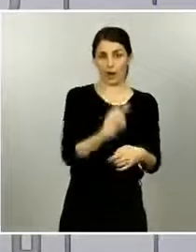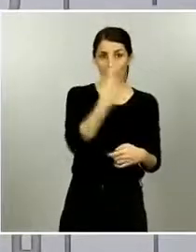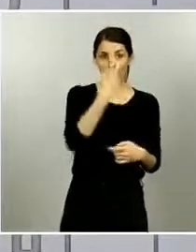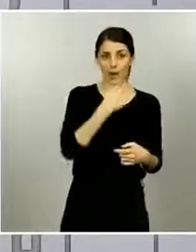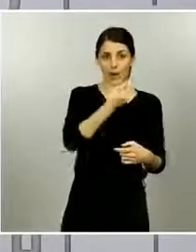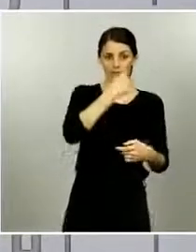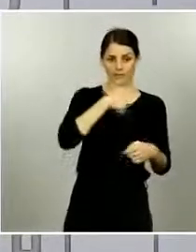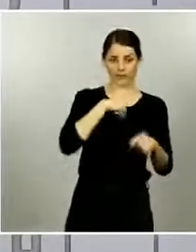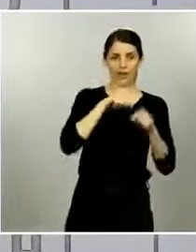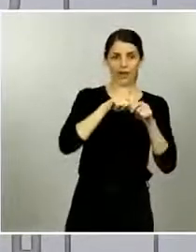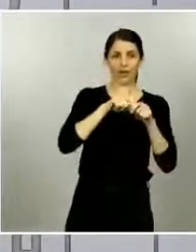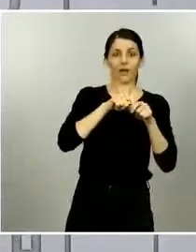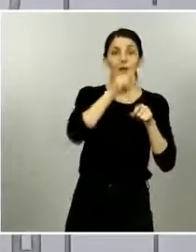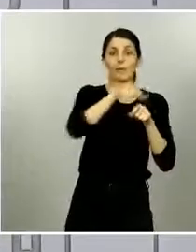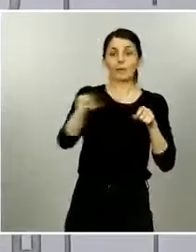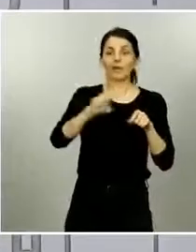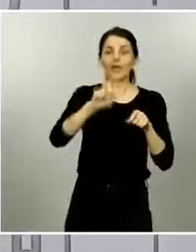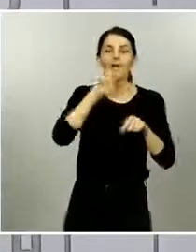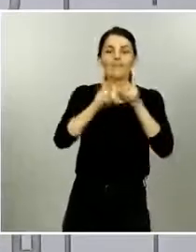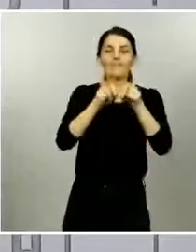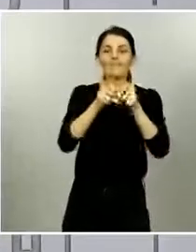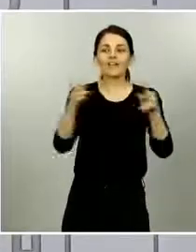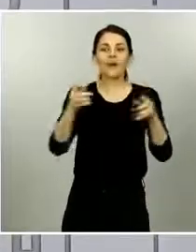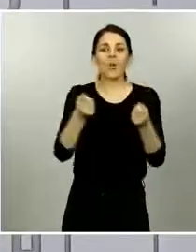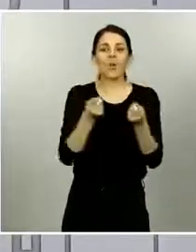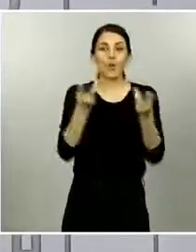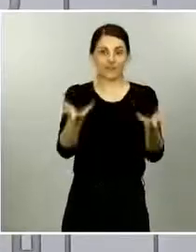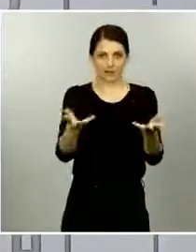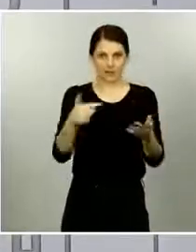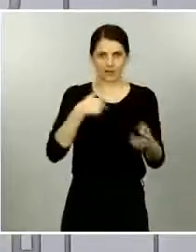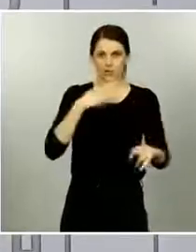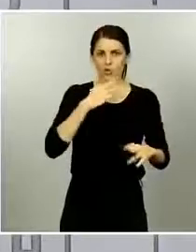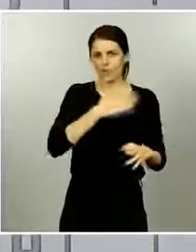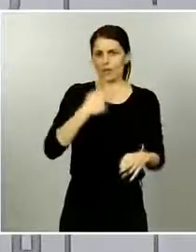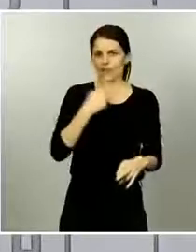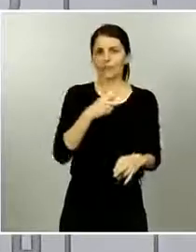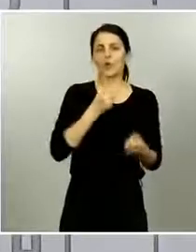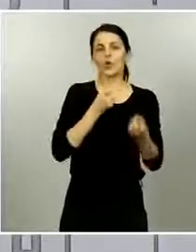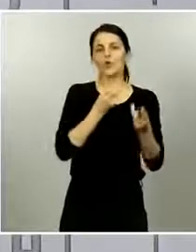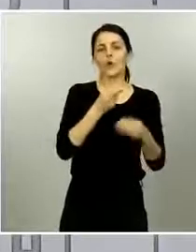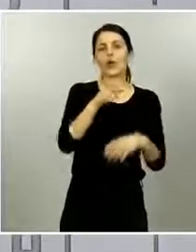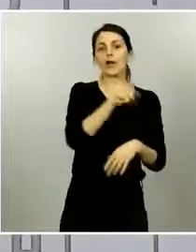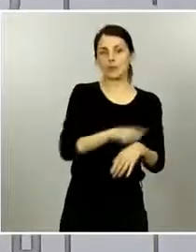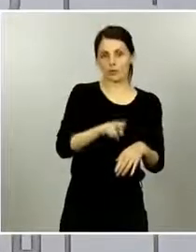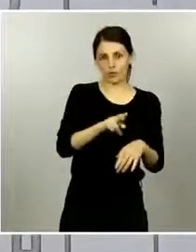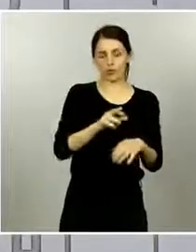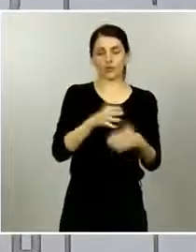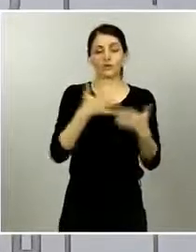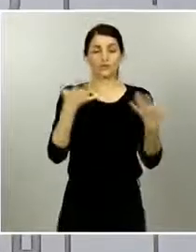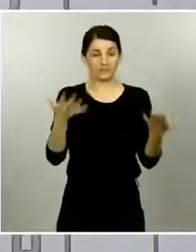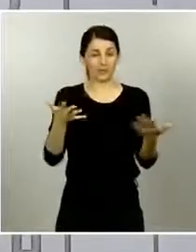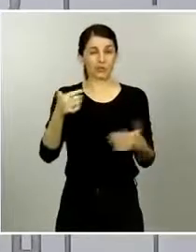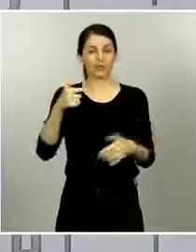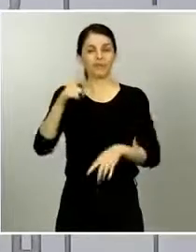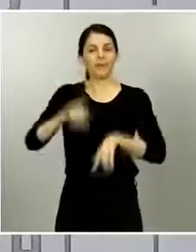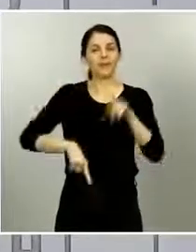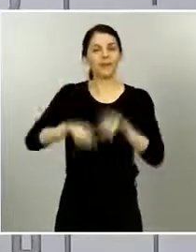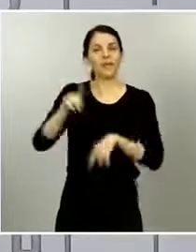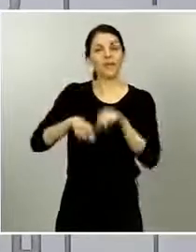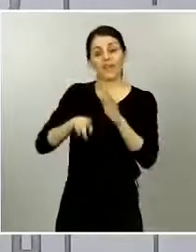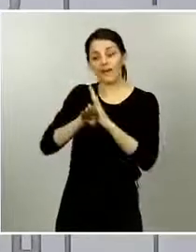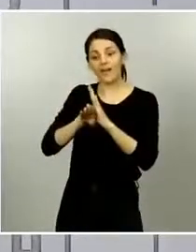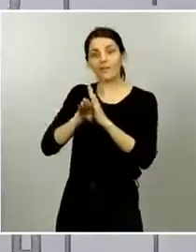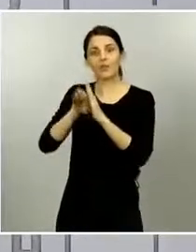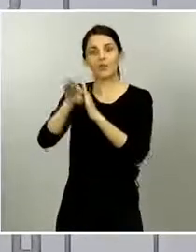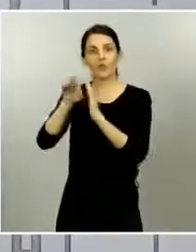número de casos secundarios que se producen a partir de un caso primario esto se valora entre otras variables pero una de las fundamentales